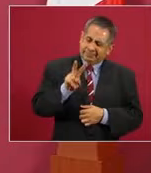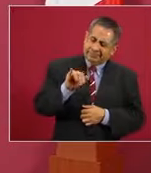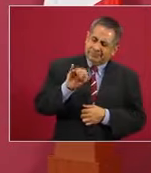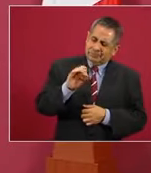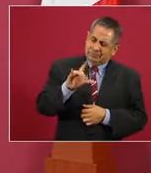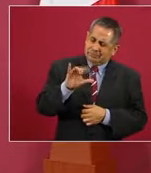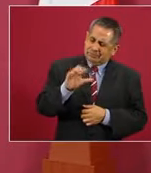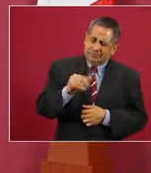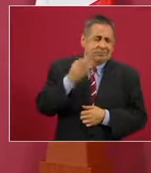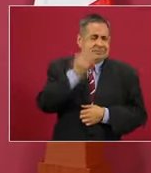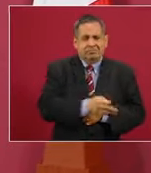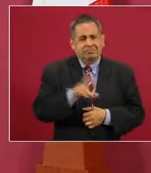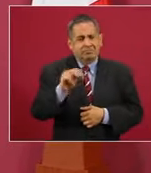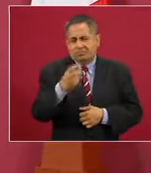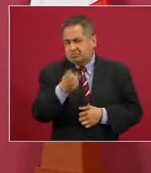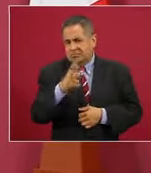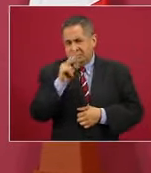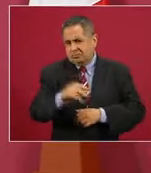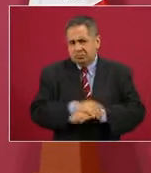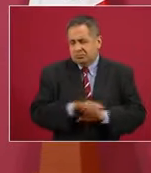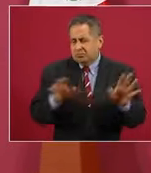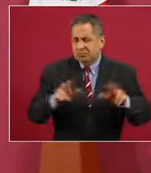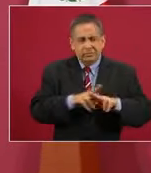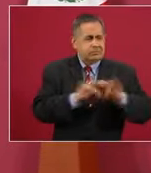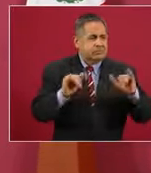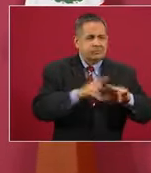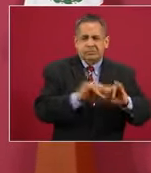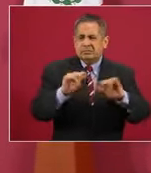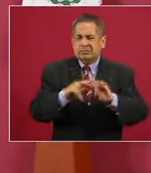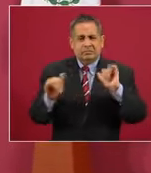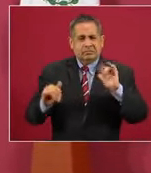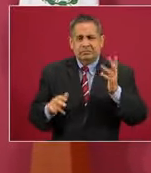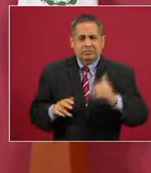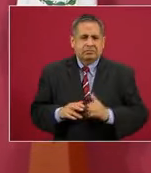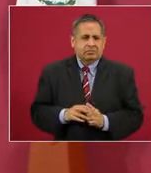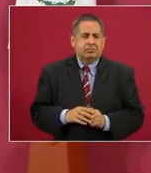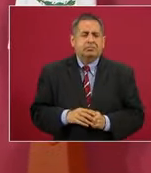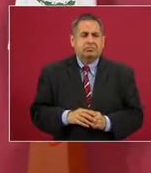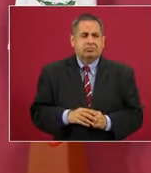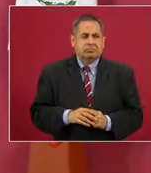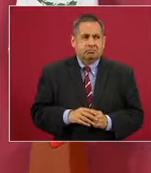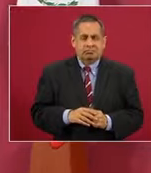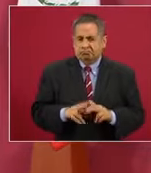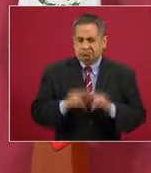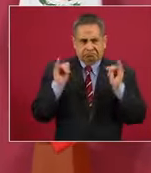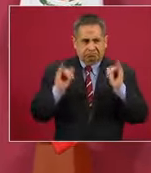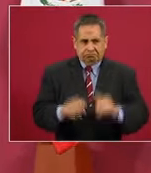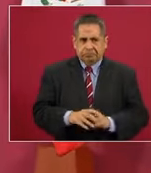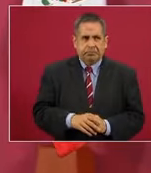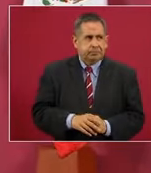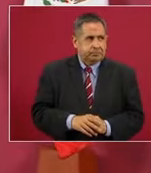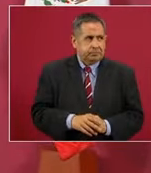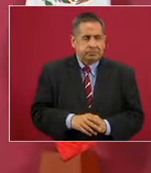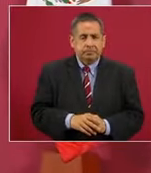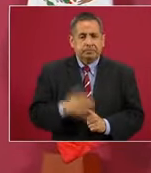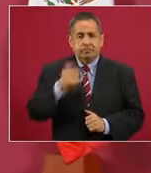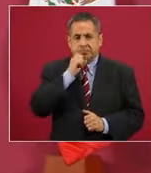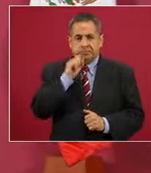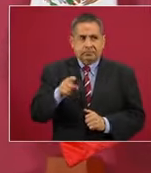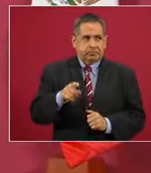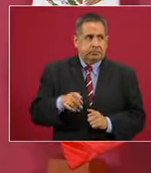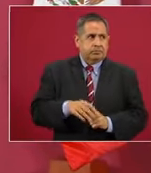de ningún tipo y